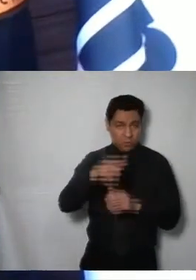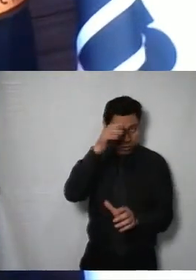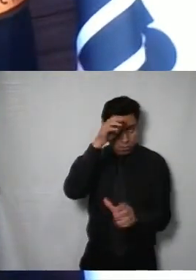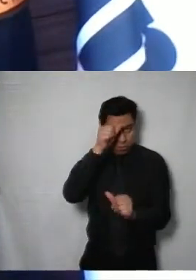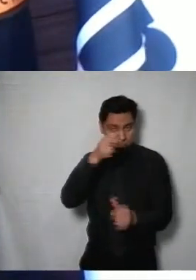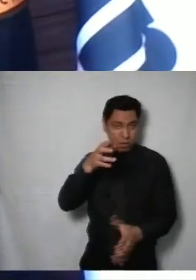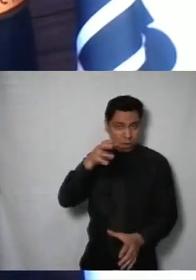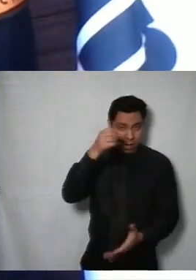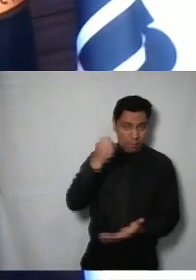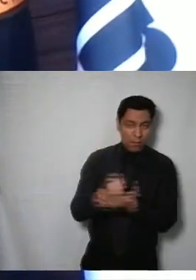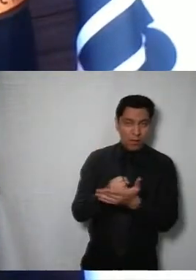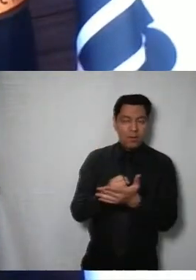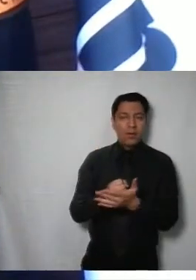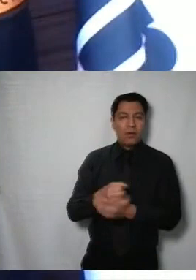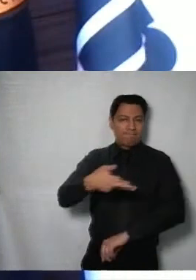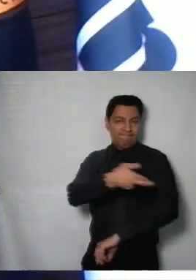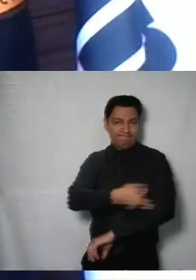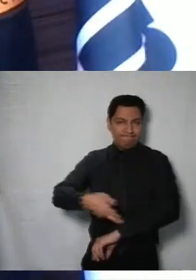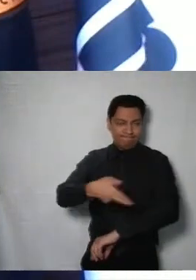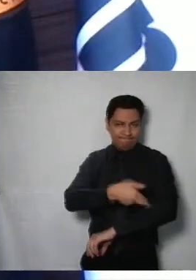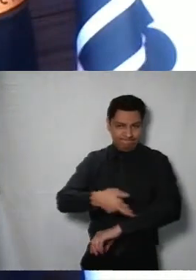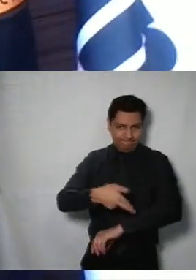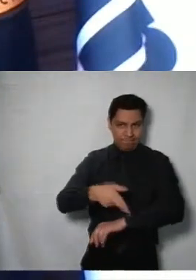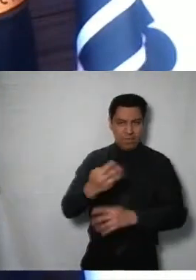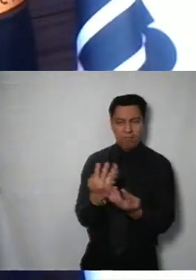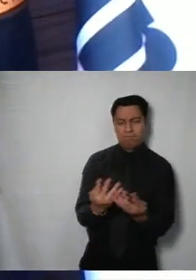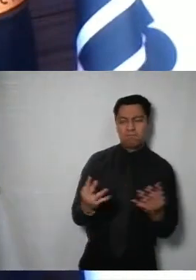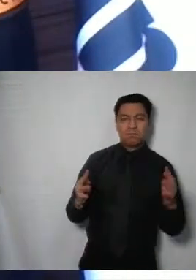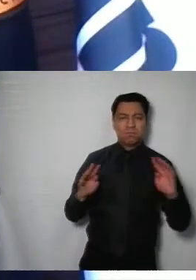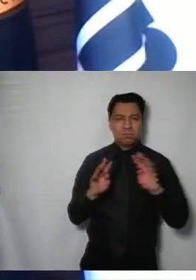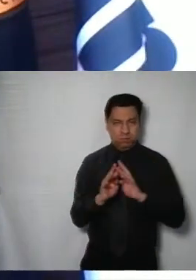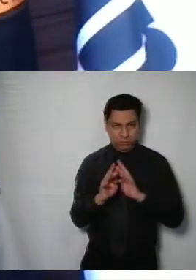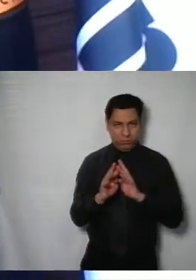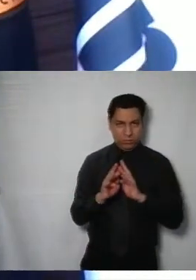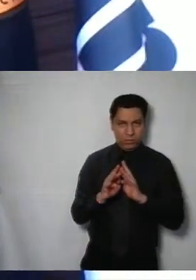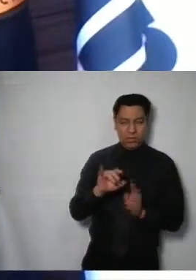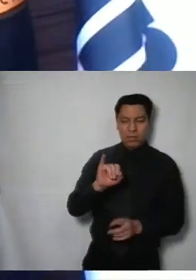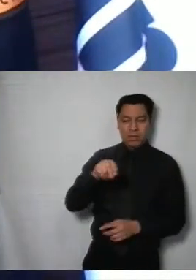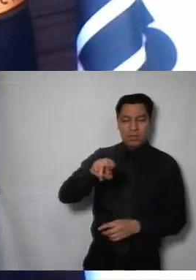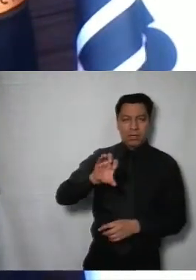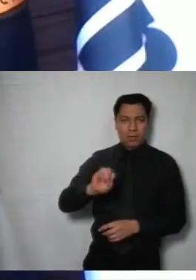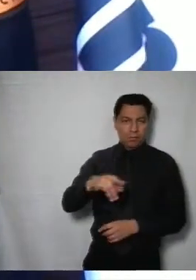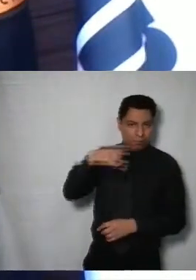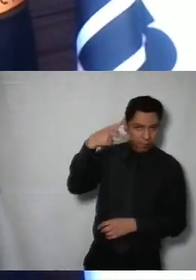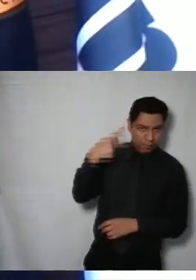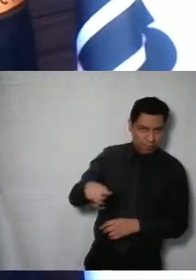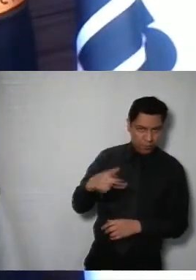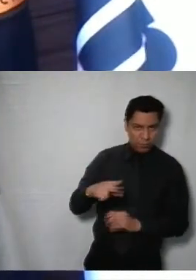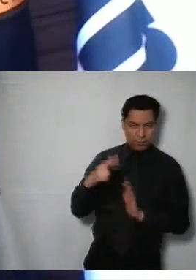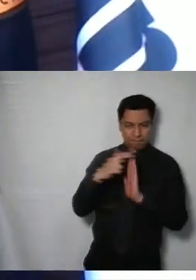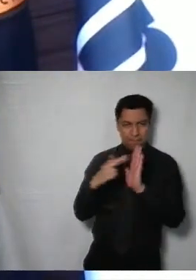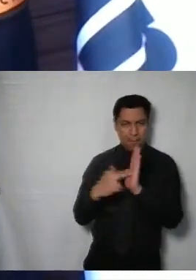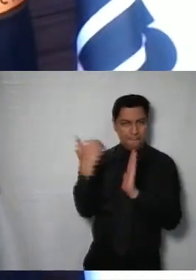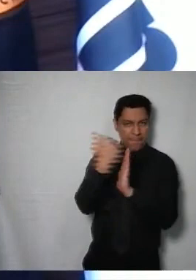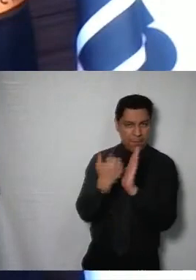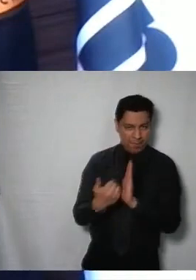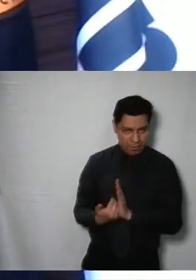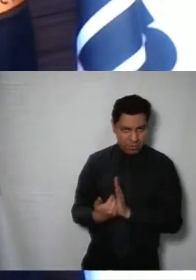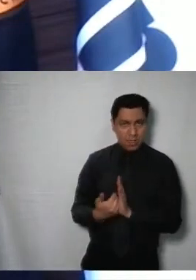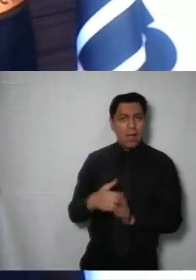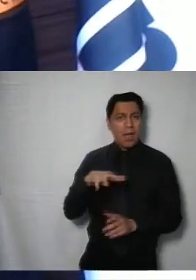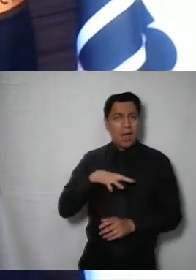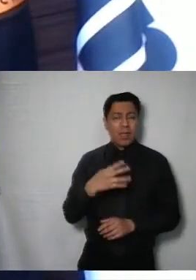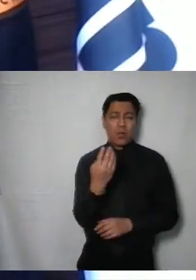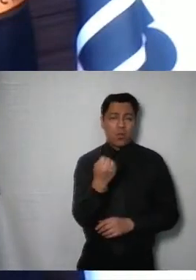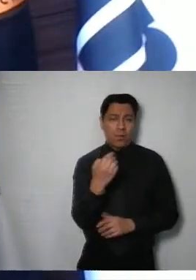mediante el cual se aprueba la política de transparencia proactiva de este Instituto. Presentación, análisis y, en su caso, aprobación de nueve proyectos de